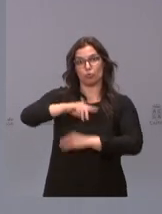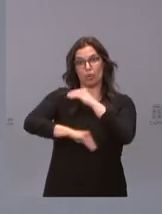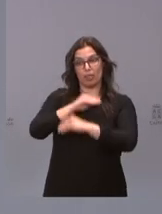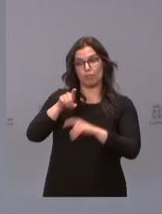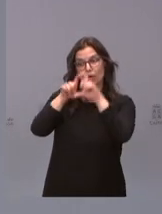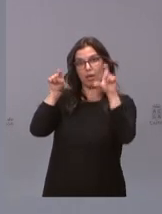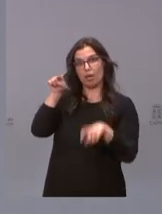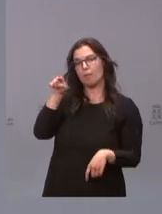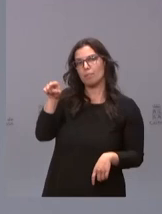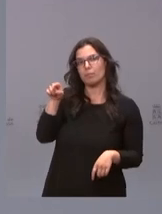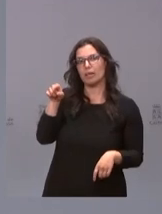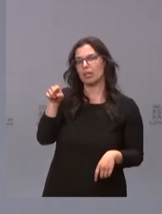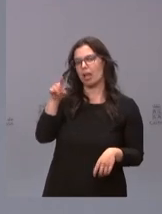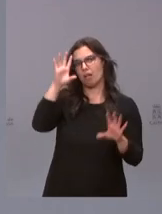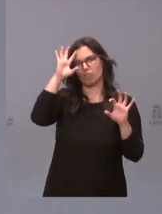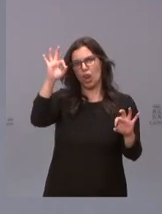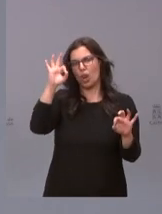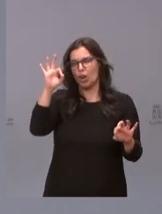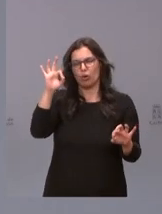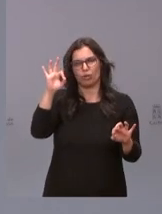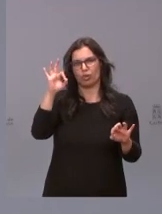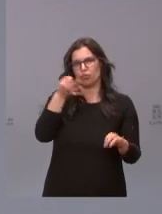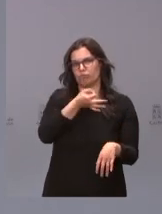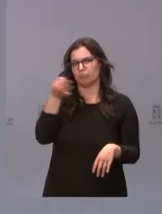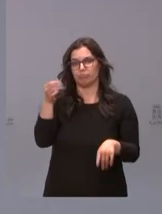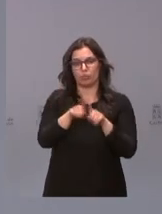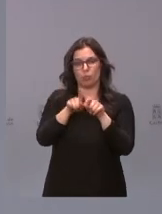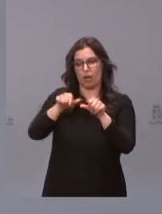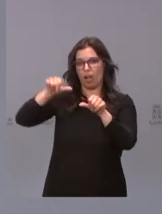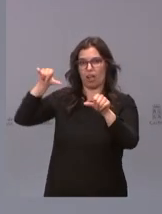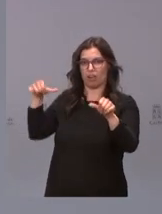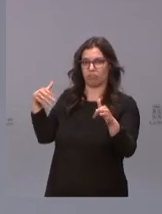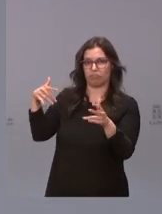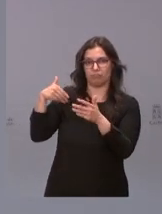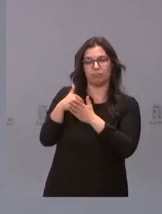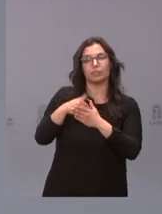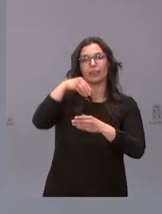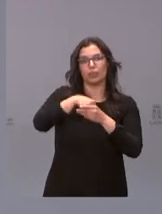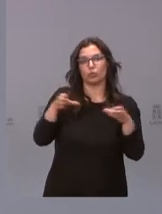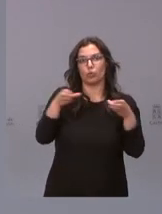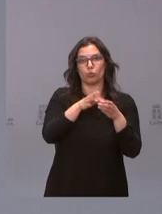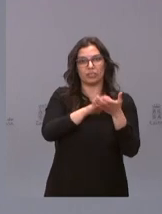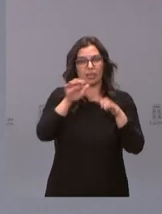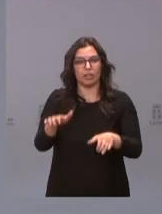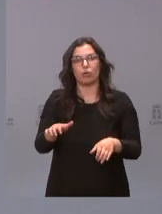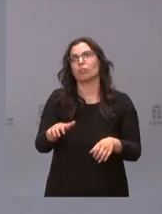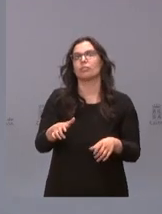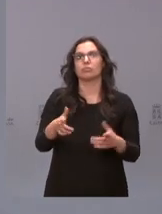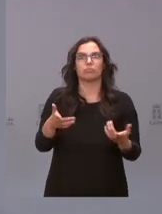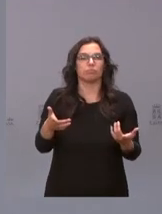empresa es plenamente coherente también con lo que venimos realizando desde la Junta de Castilla y León en distintas